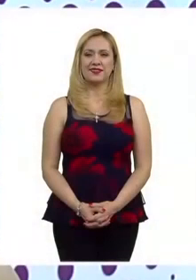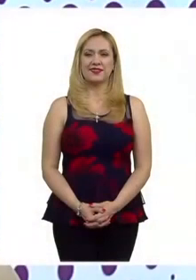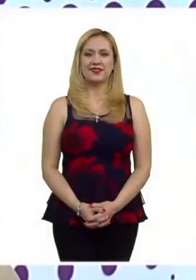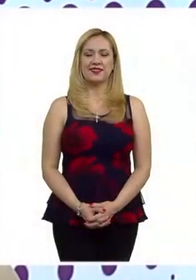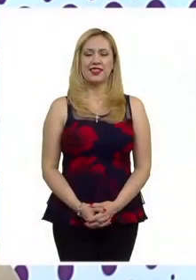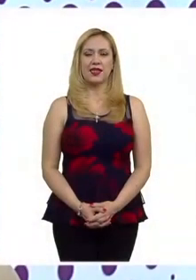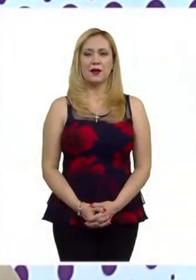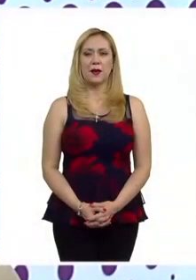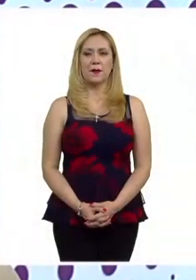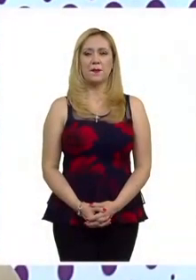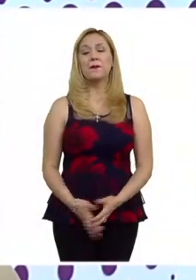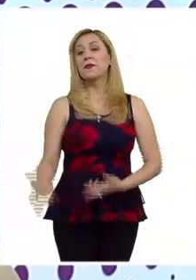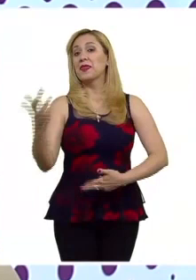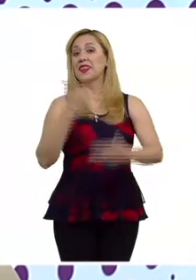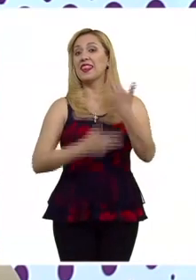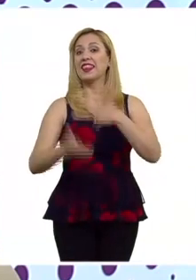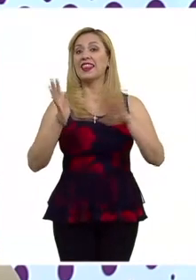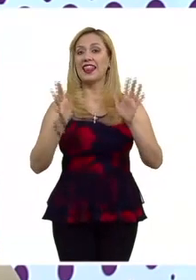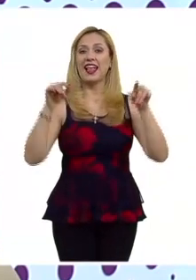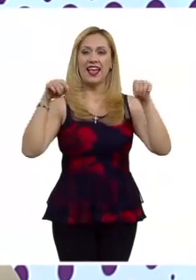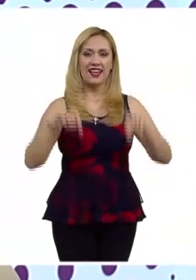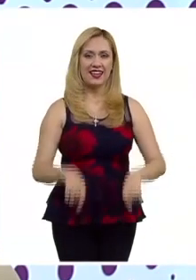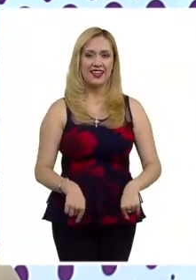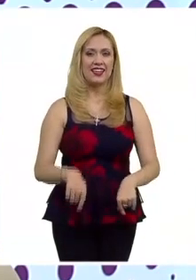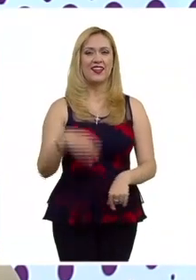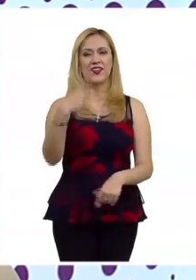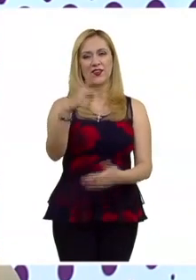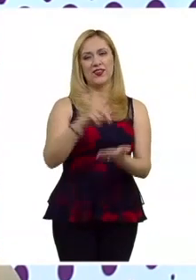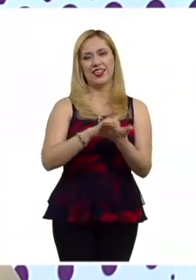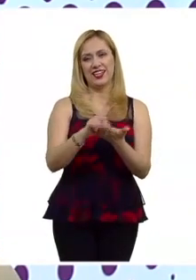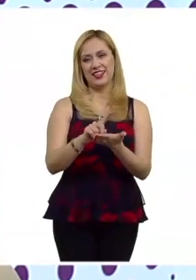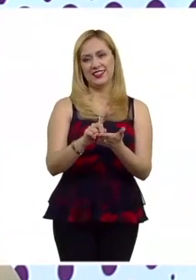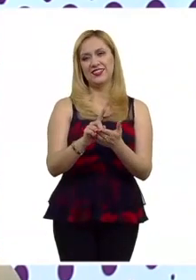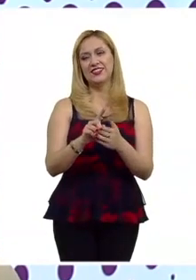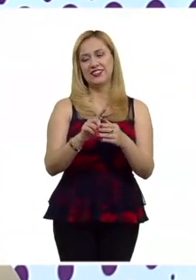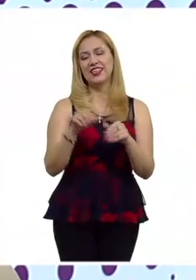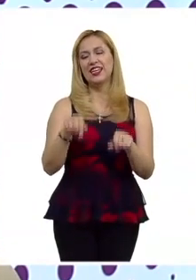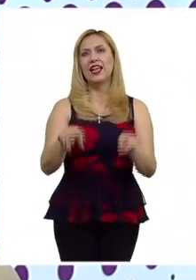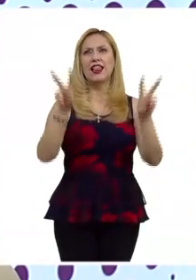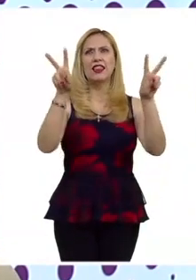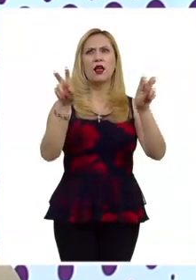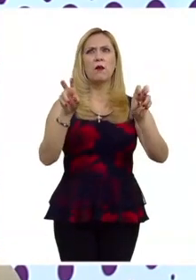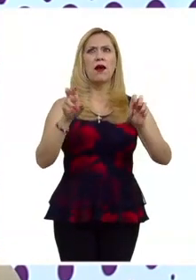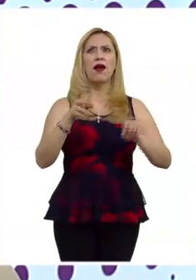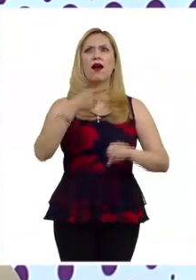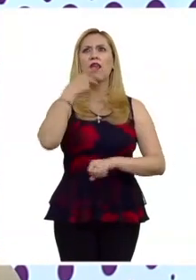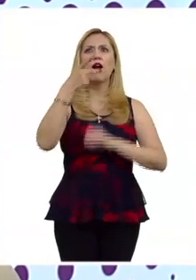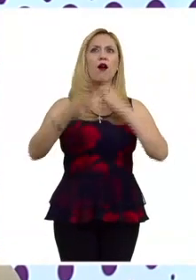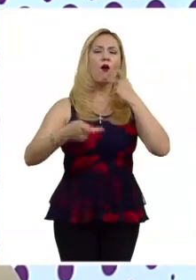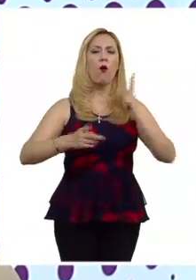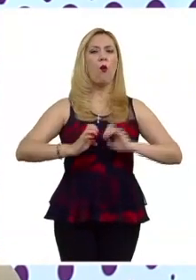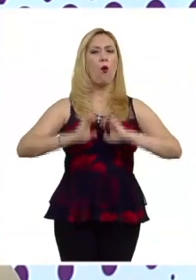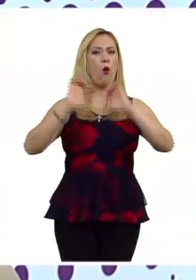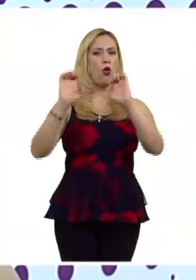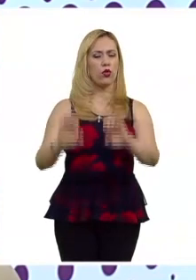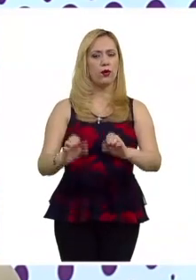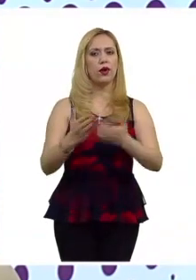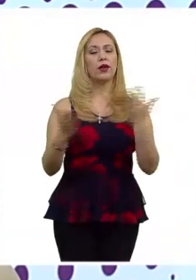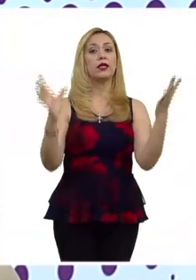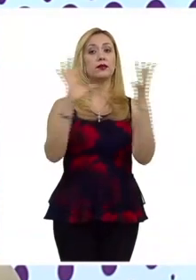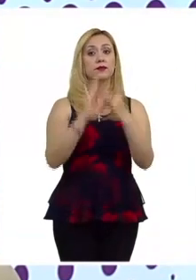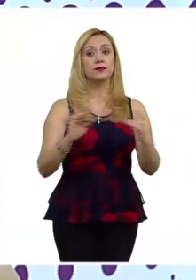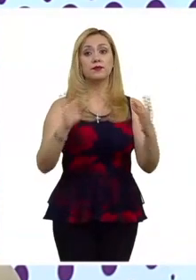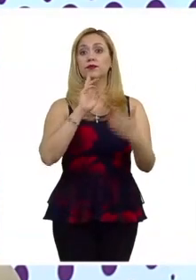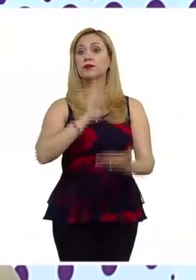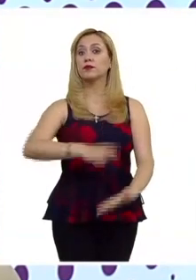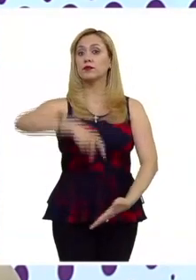Ya estamos de regreso en su programa Tus Derechos estamos hablando sobre el discurso de odio y nos quedamos discutiendo la sentencia